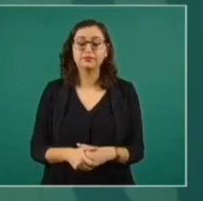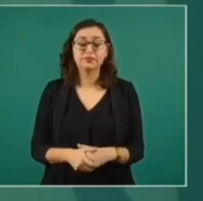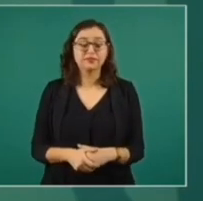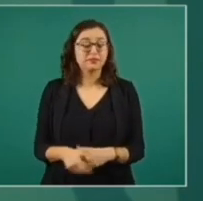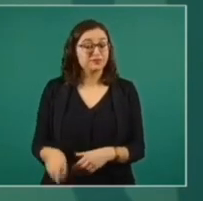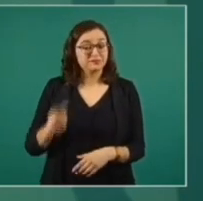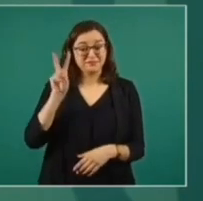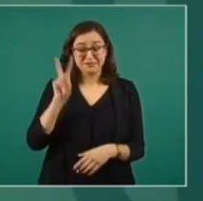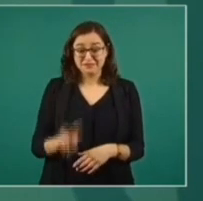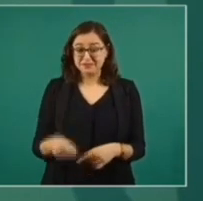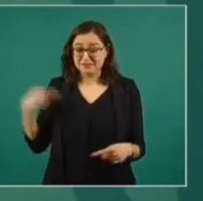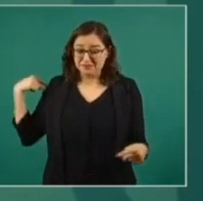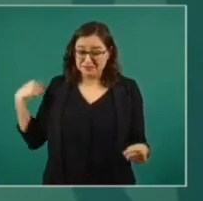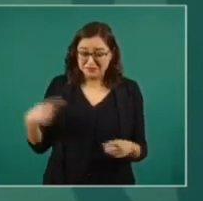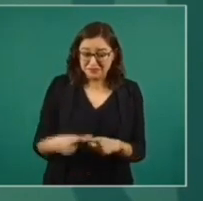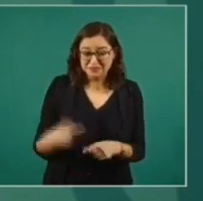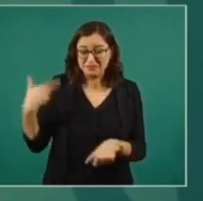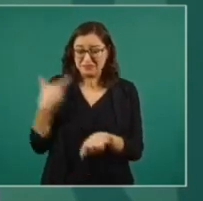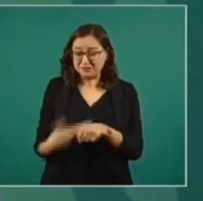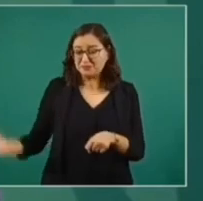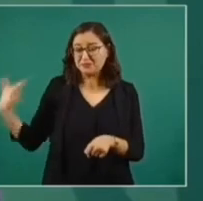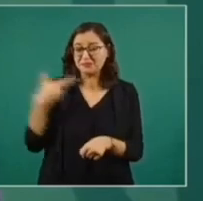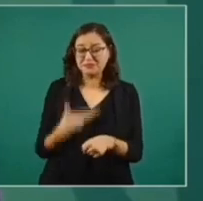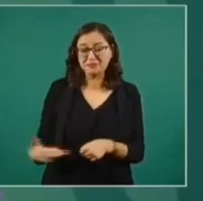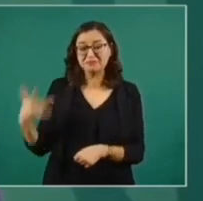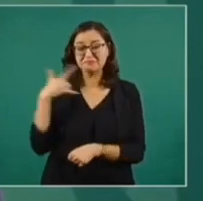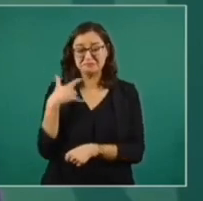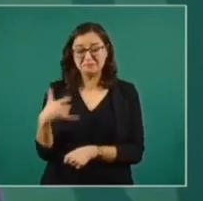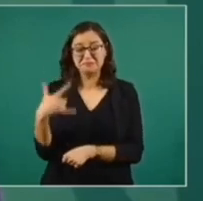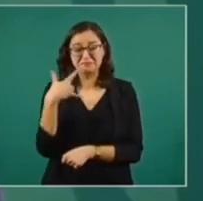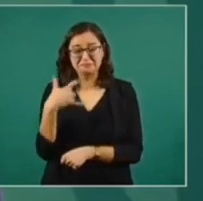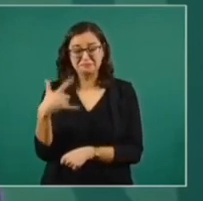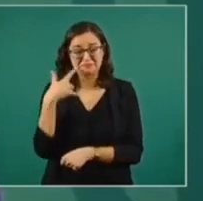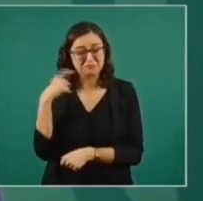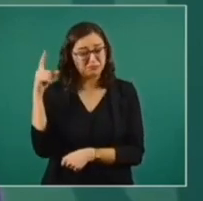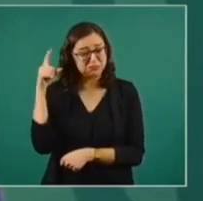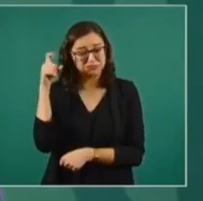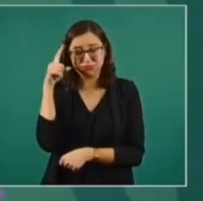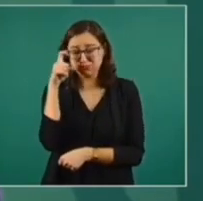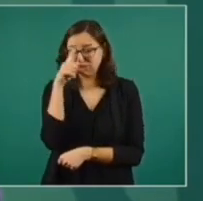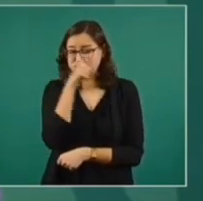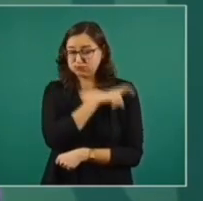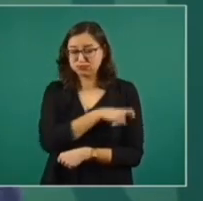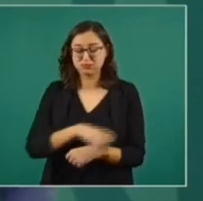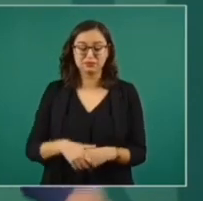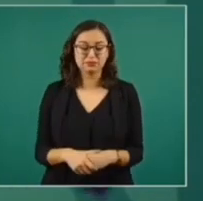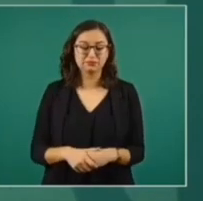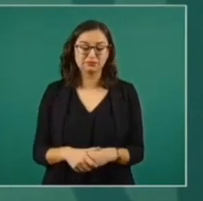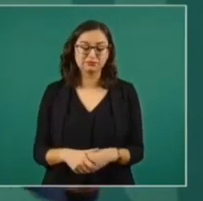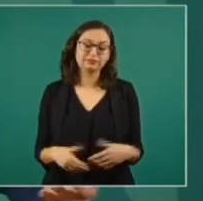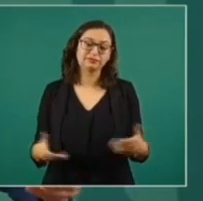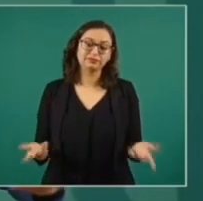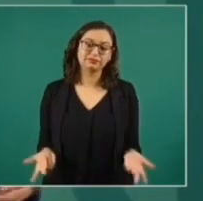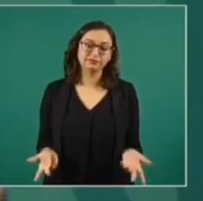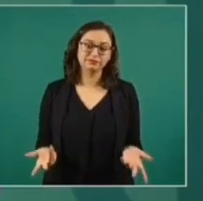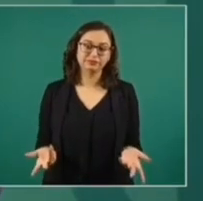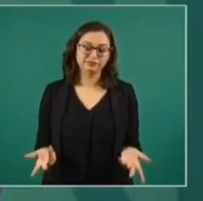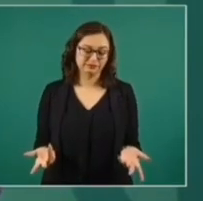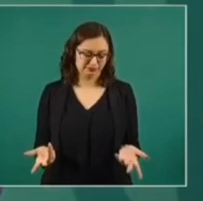costó muchísimo, porque se imaginan